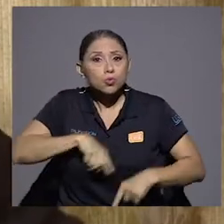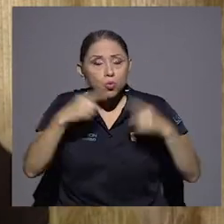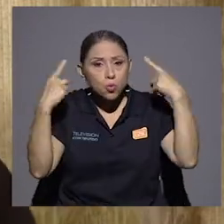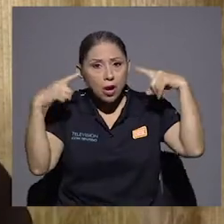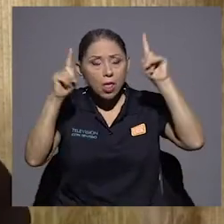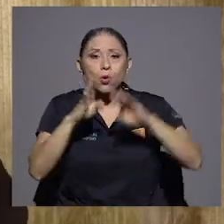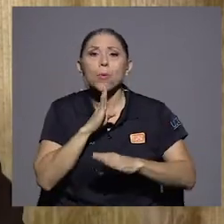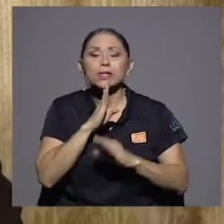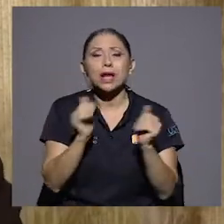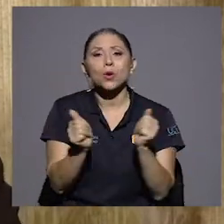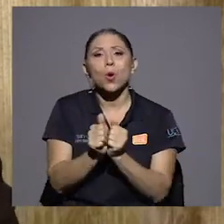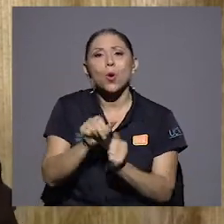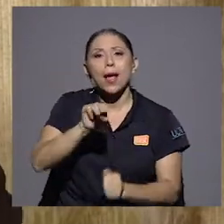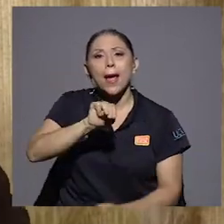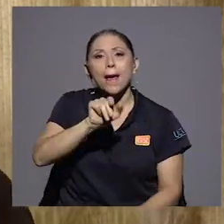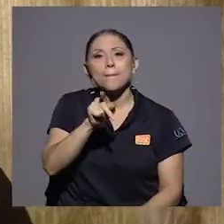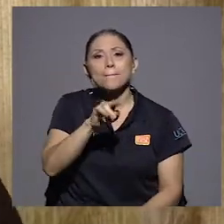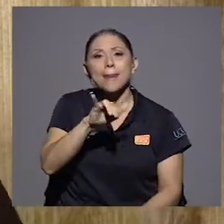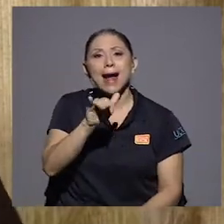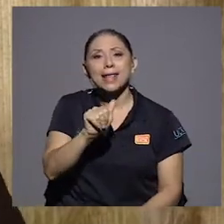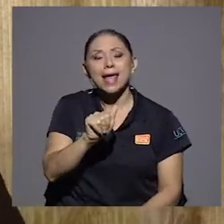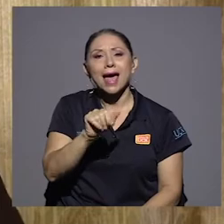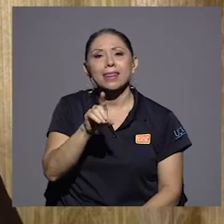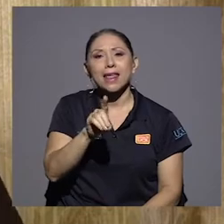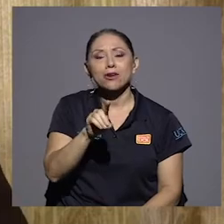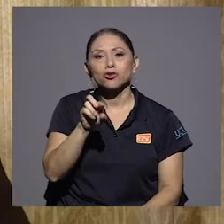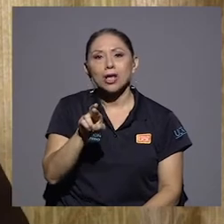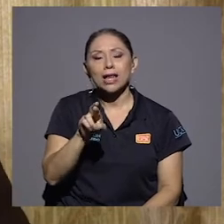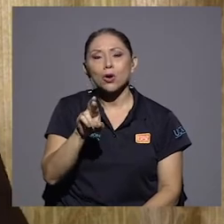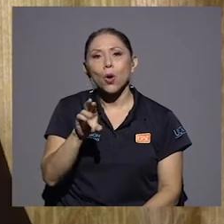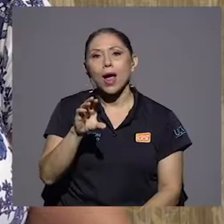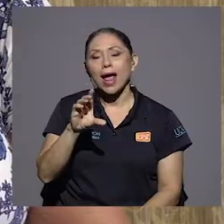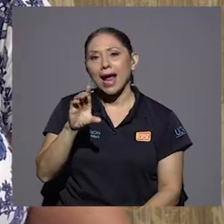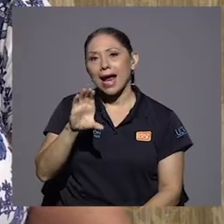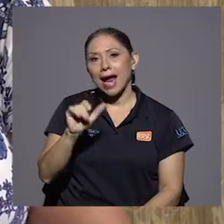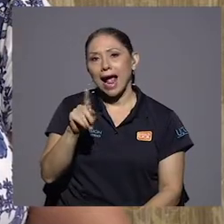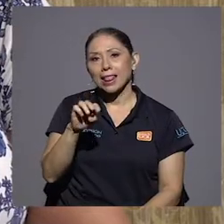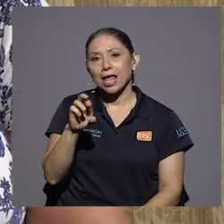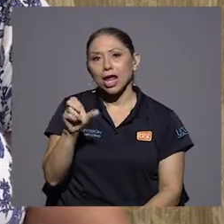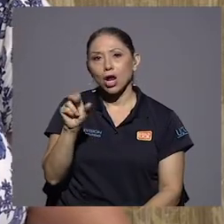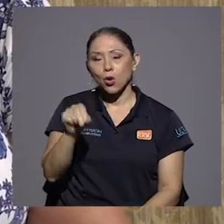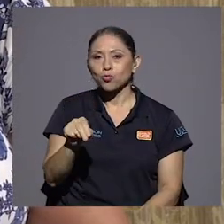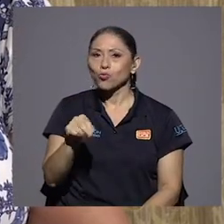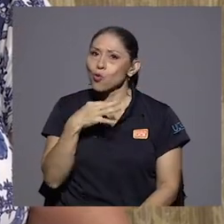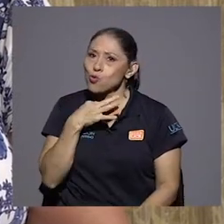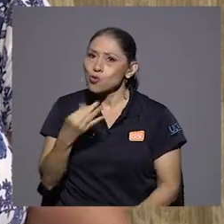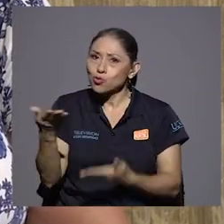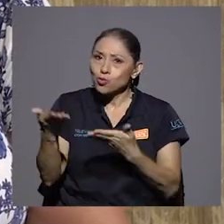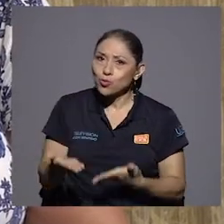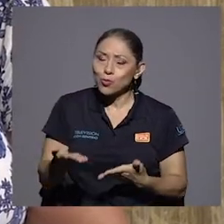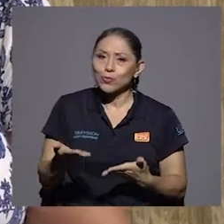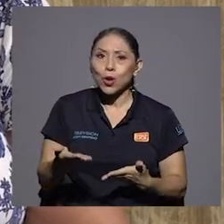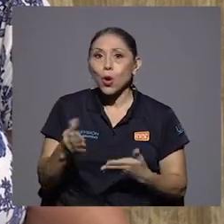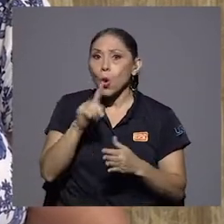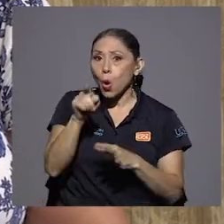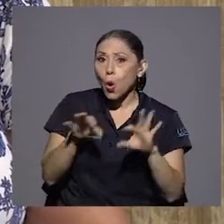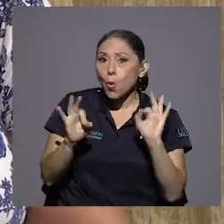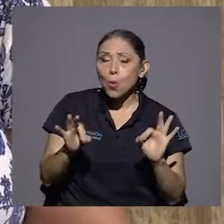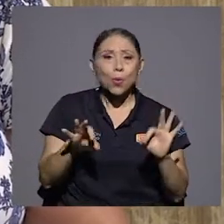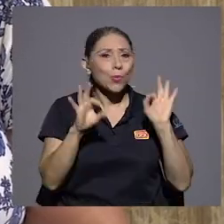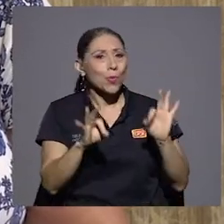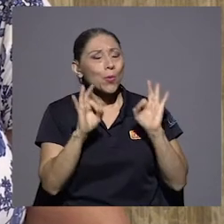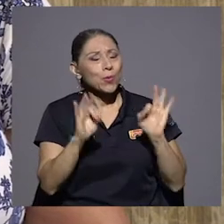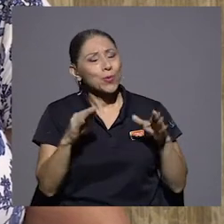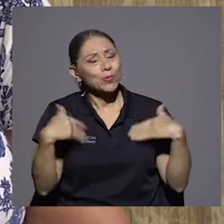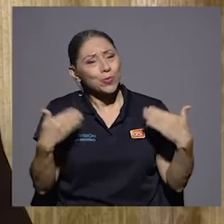conversar con doña María del Rosario Calderón Furnier. Un placer tenerla, ¿cómo está? Muy bien, muchísimas gracias, Marlon. Un gusto estar